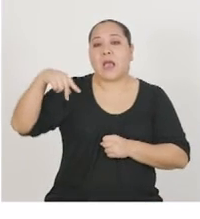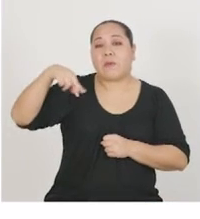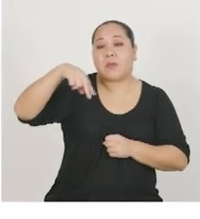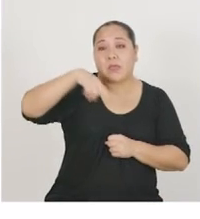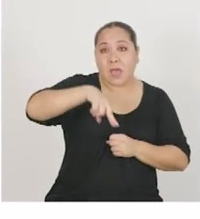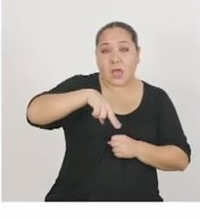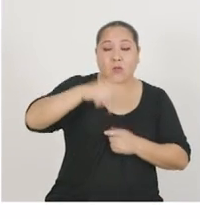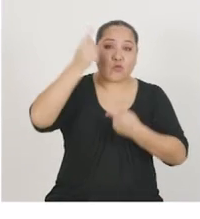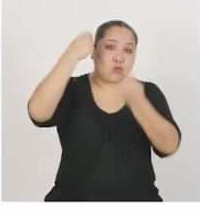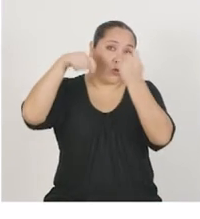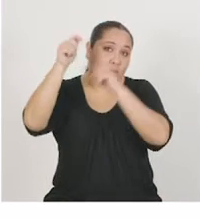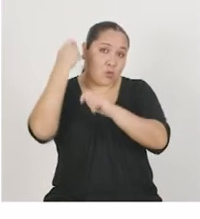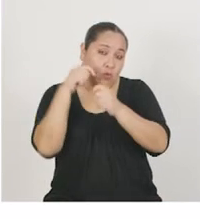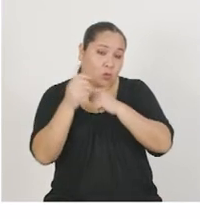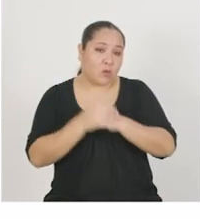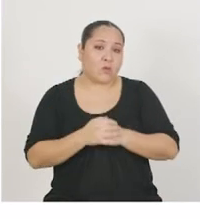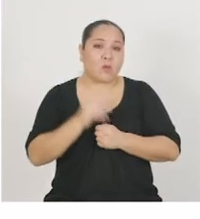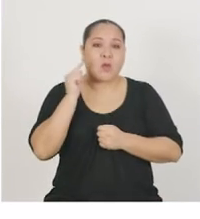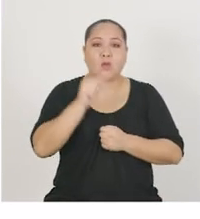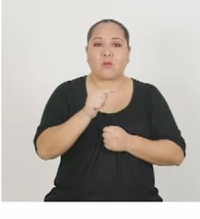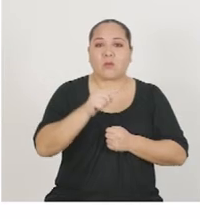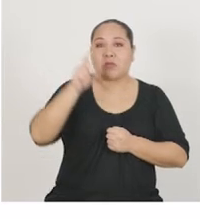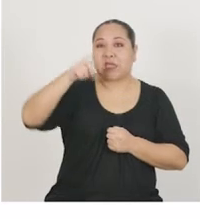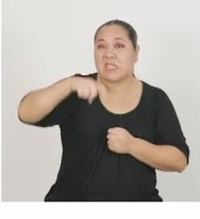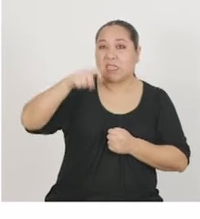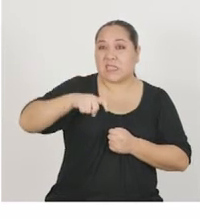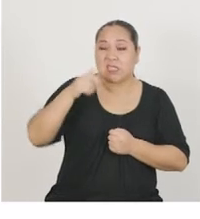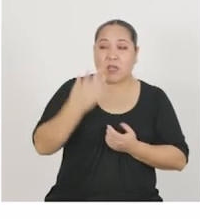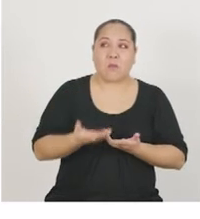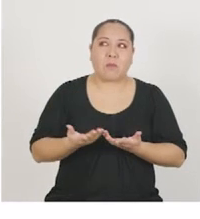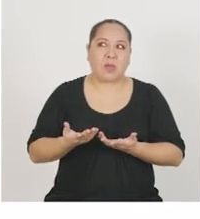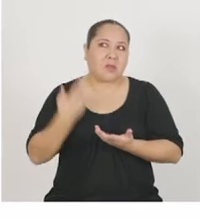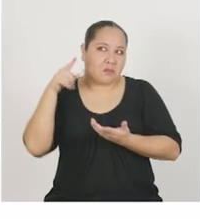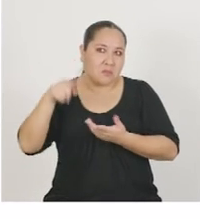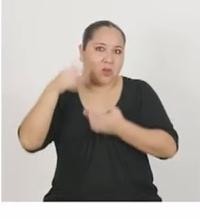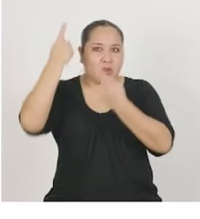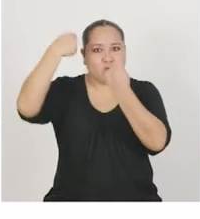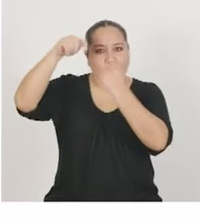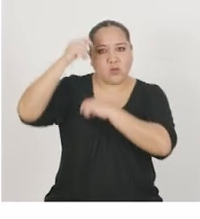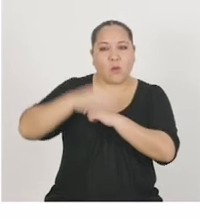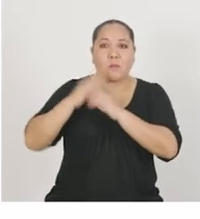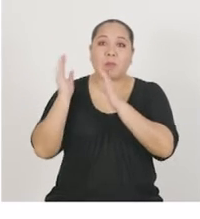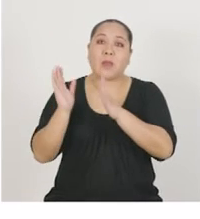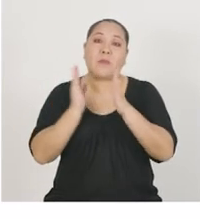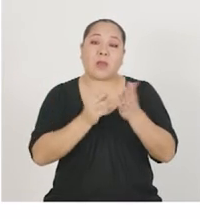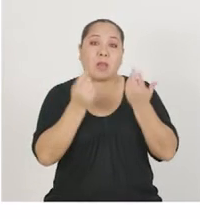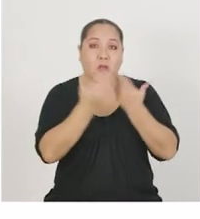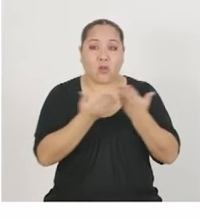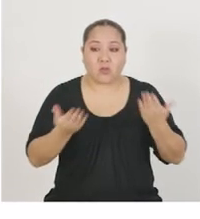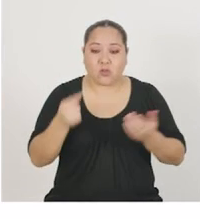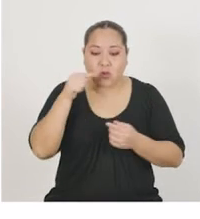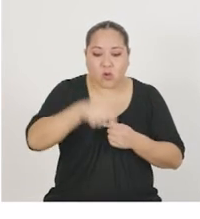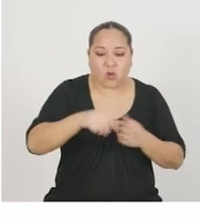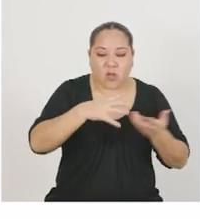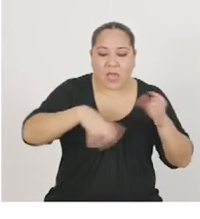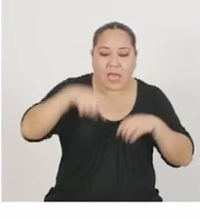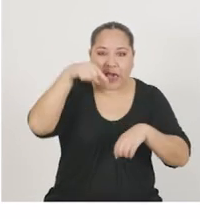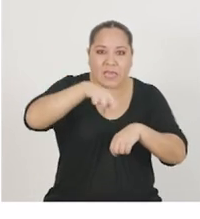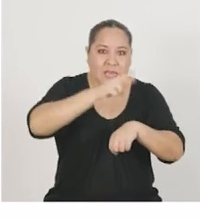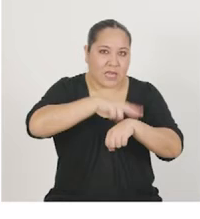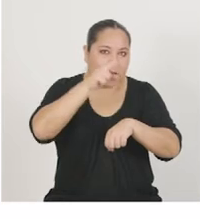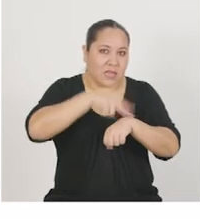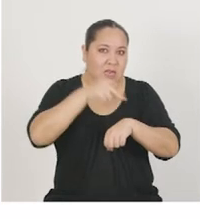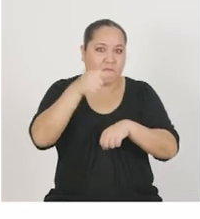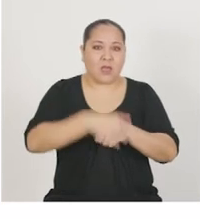Caminar cuando se hace turismo. Algo necesario para turistas. Elaborar el producto con lo que se produce